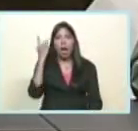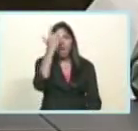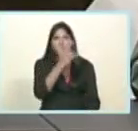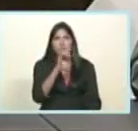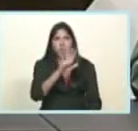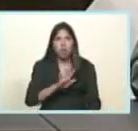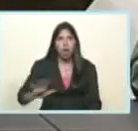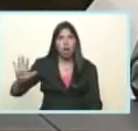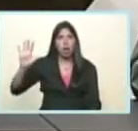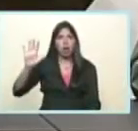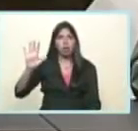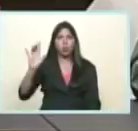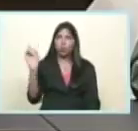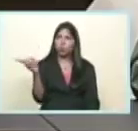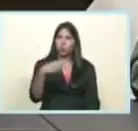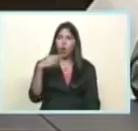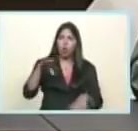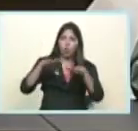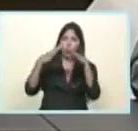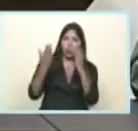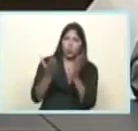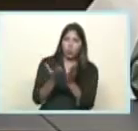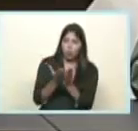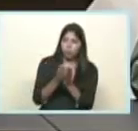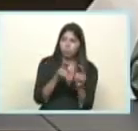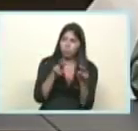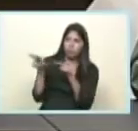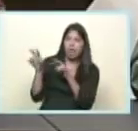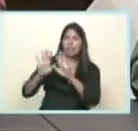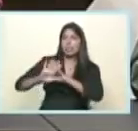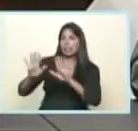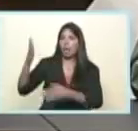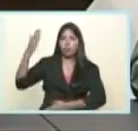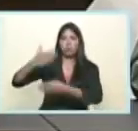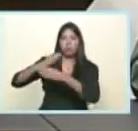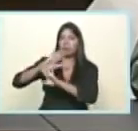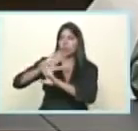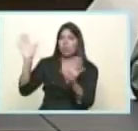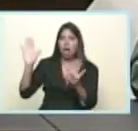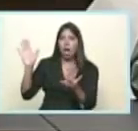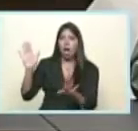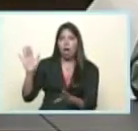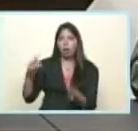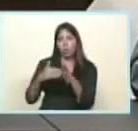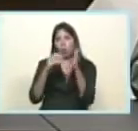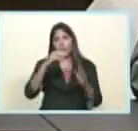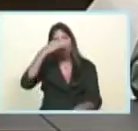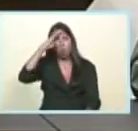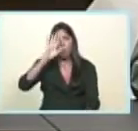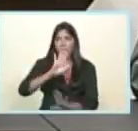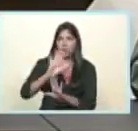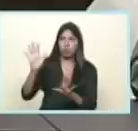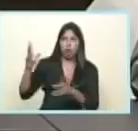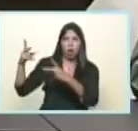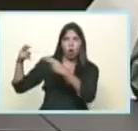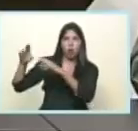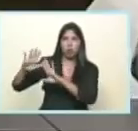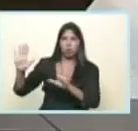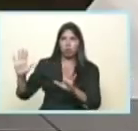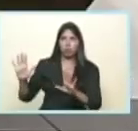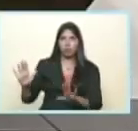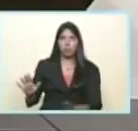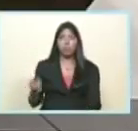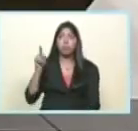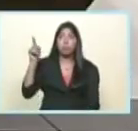se han manifestado y han dicho basta del bloqueo contra Cuba. No más bloqueo contra Cuba. Ha habido un debate